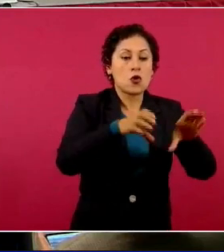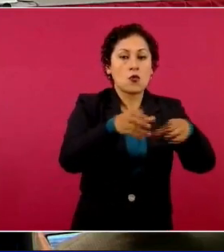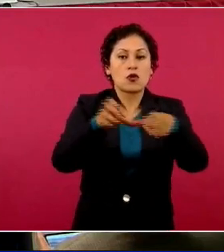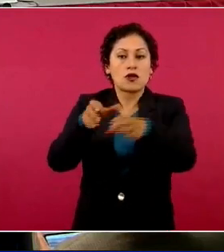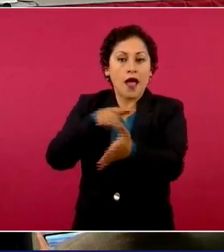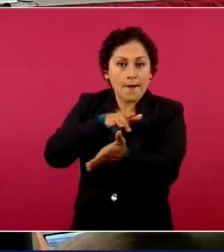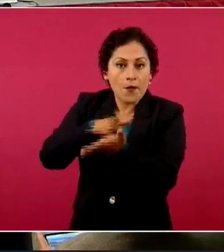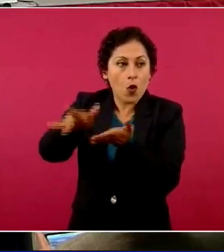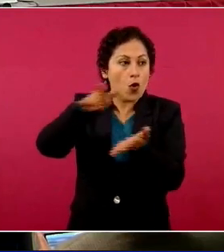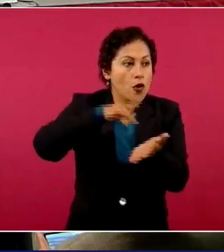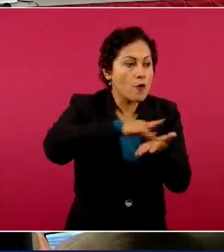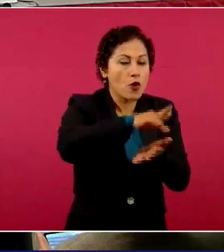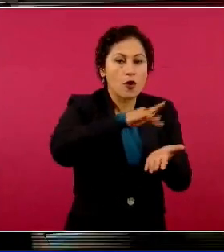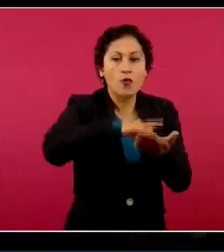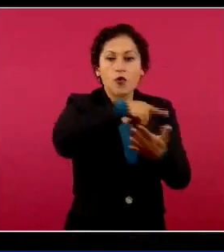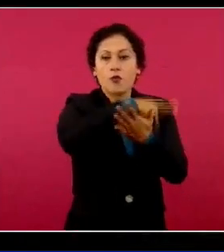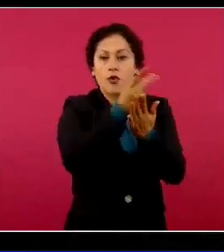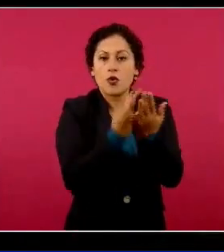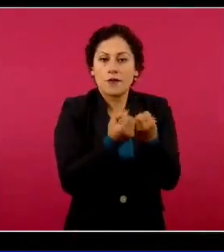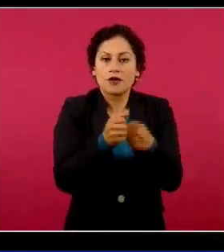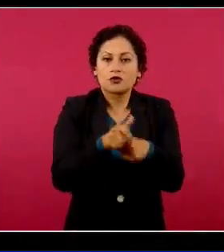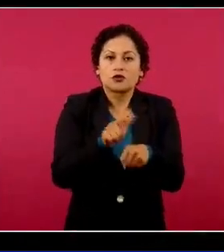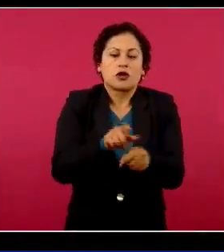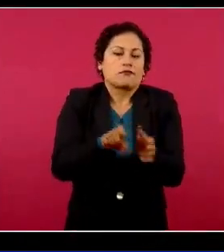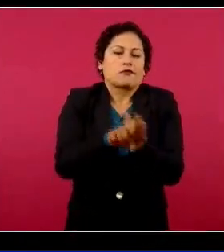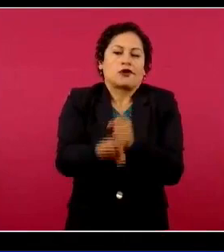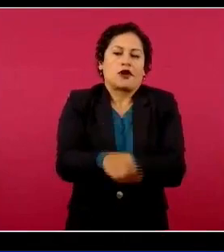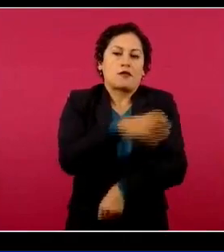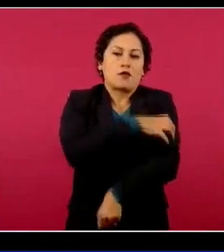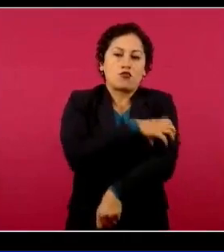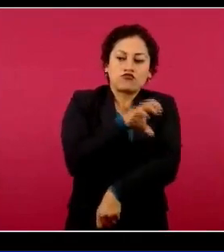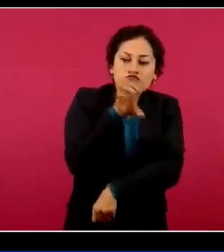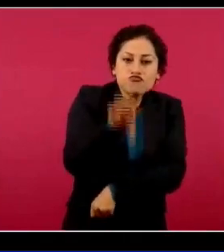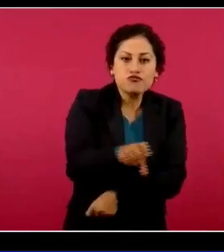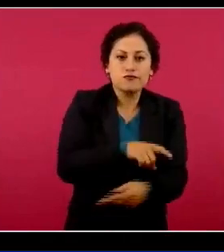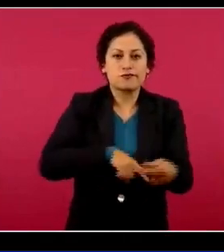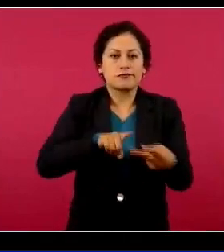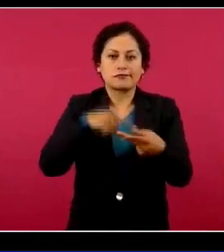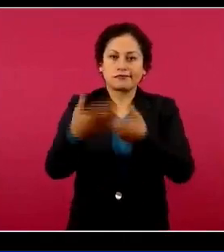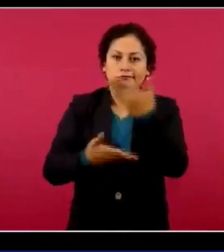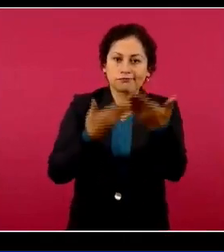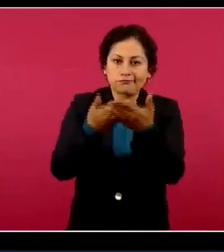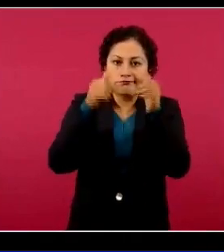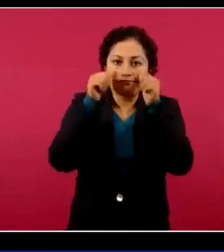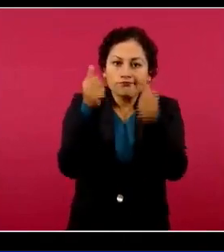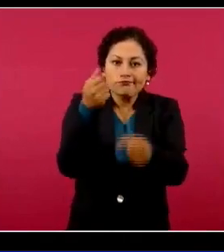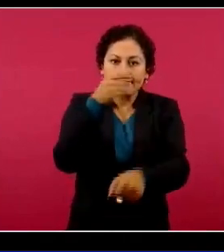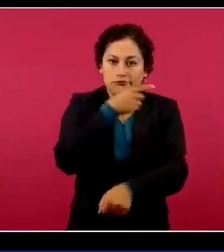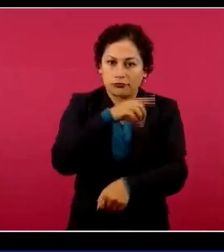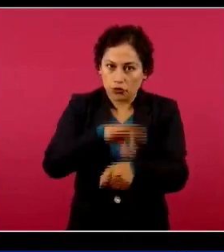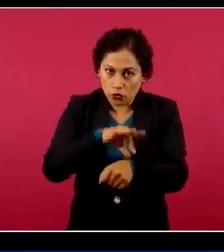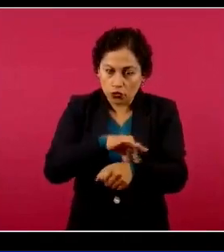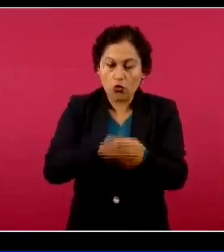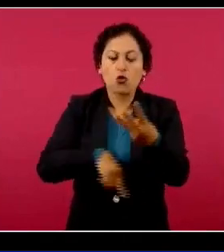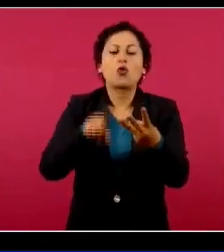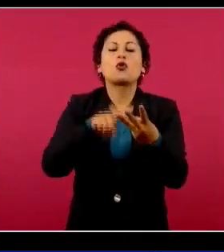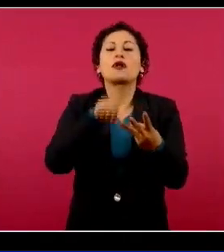beneficiadas, se empoderan, se les dan atenciones médicas, también se les dan talleres para que